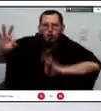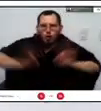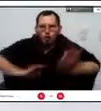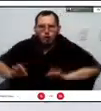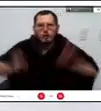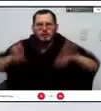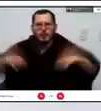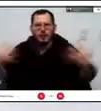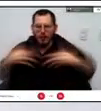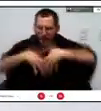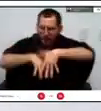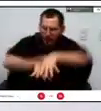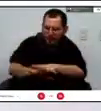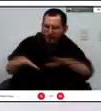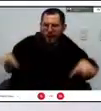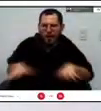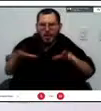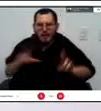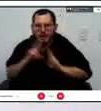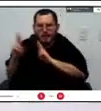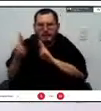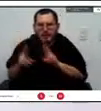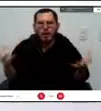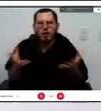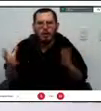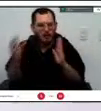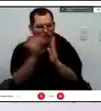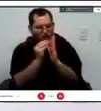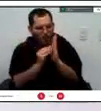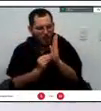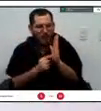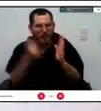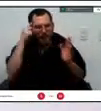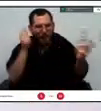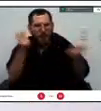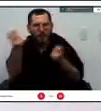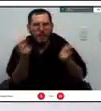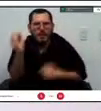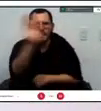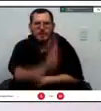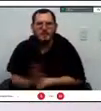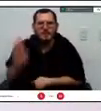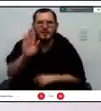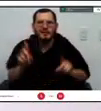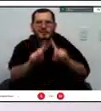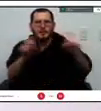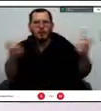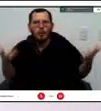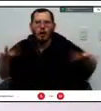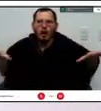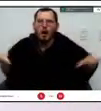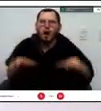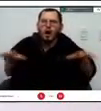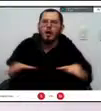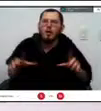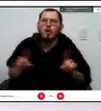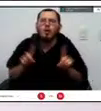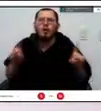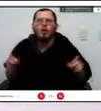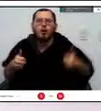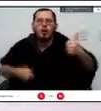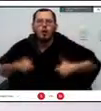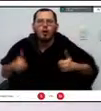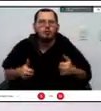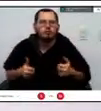actividades de respuesta que están contempladas en su estrategia departamental con otras actividades asociadas a obras de